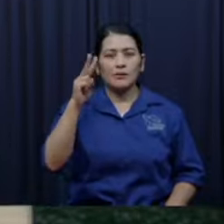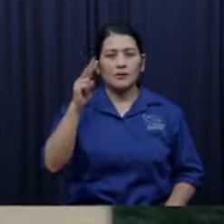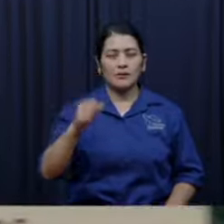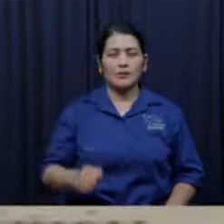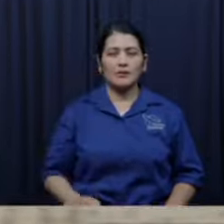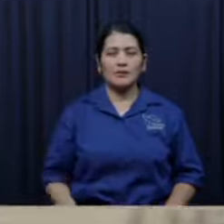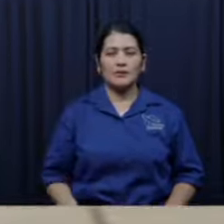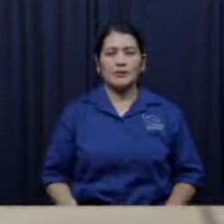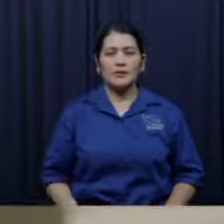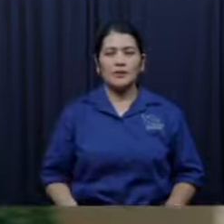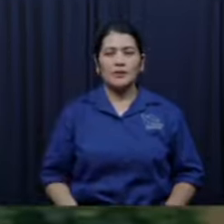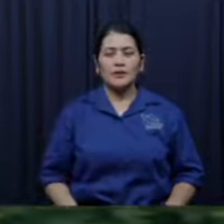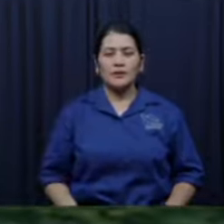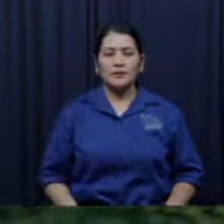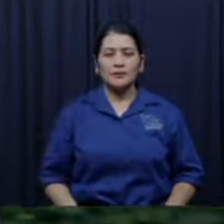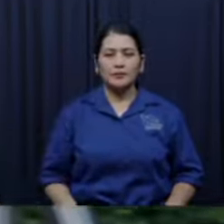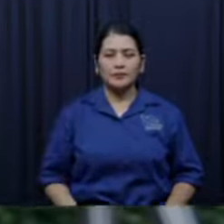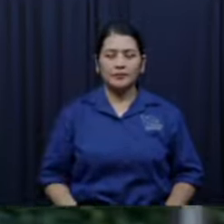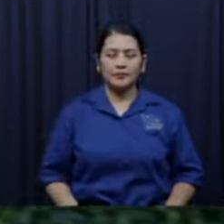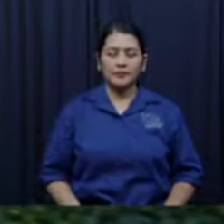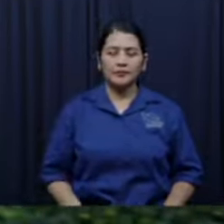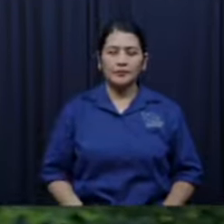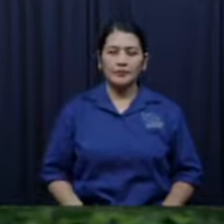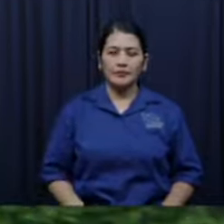pero todos los demás no me contestaron